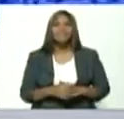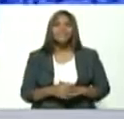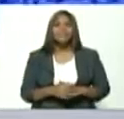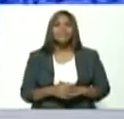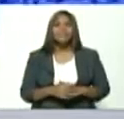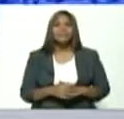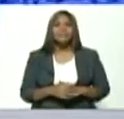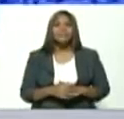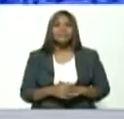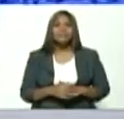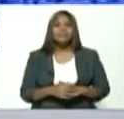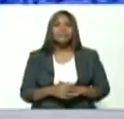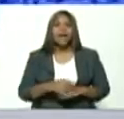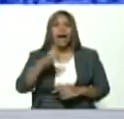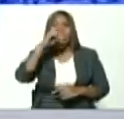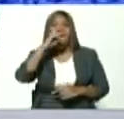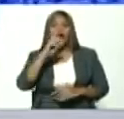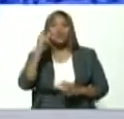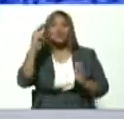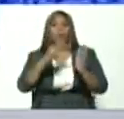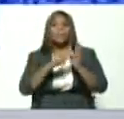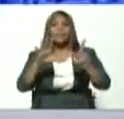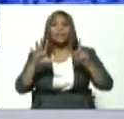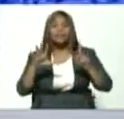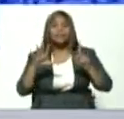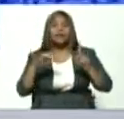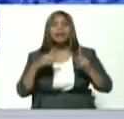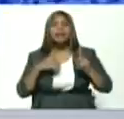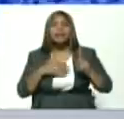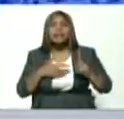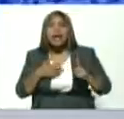En el año 2016 lo intentamos,